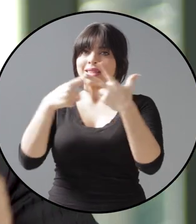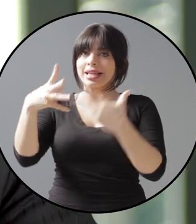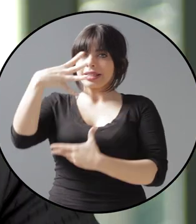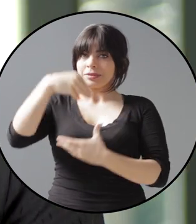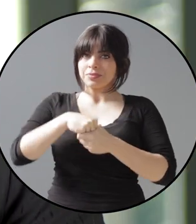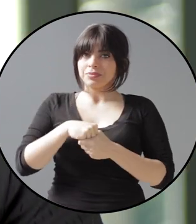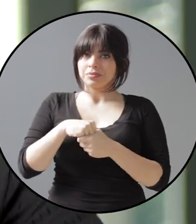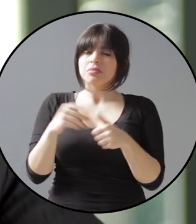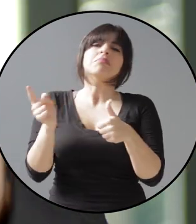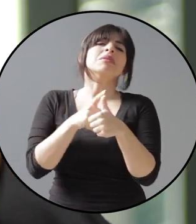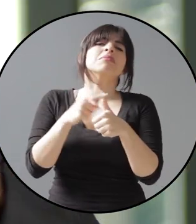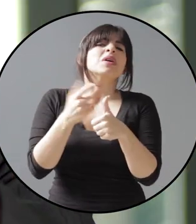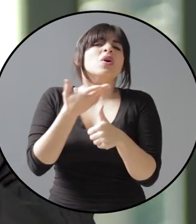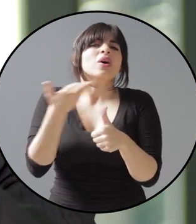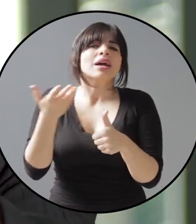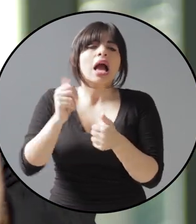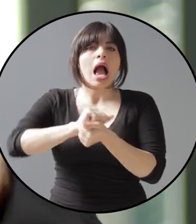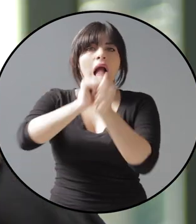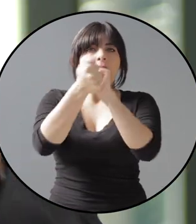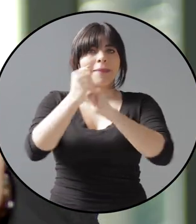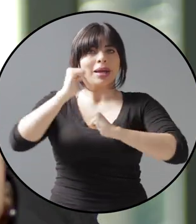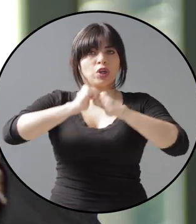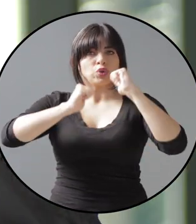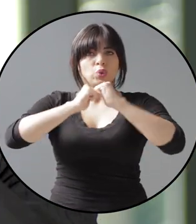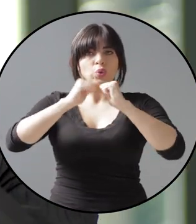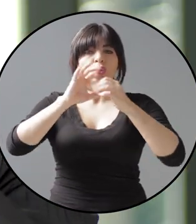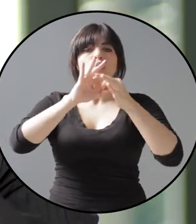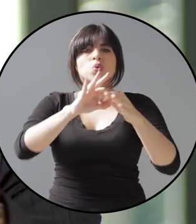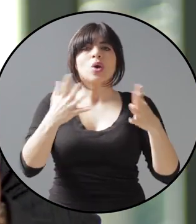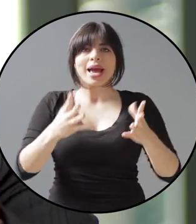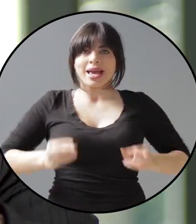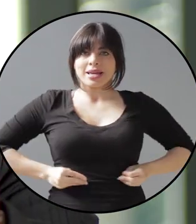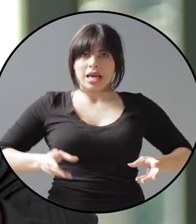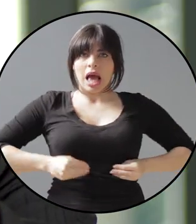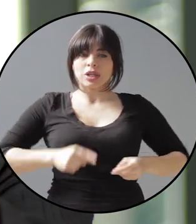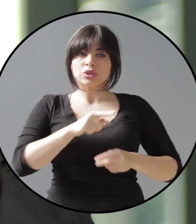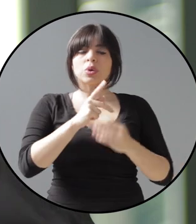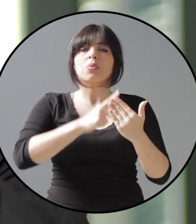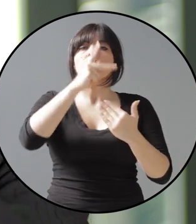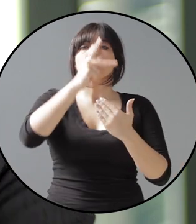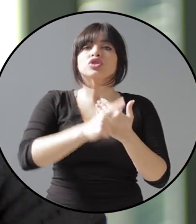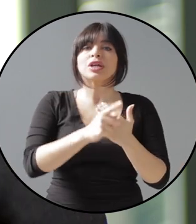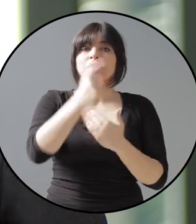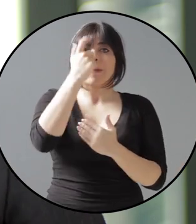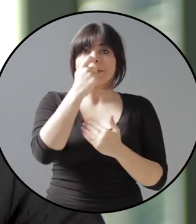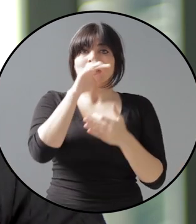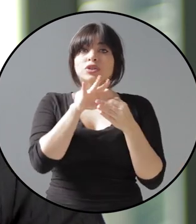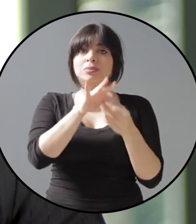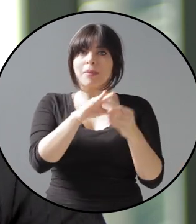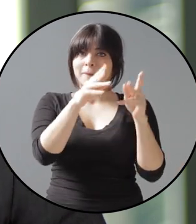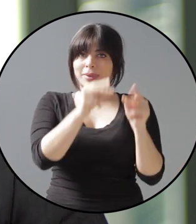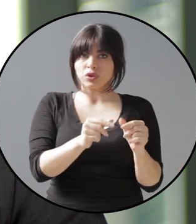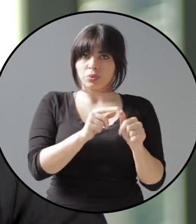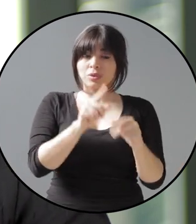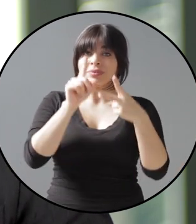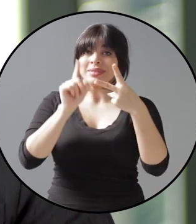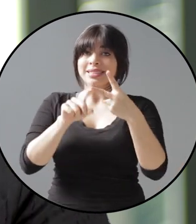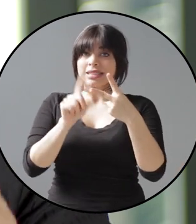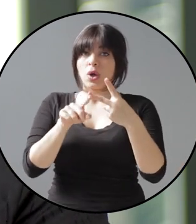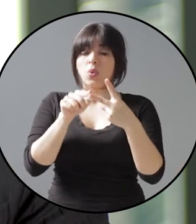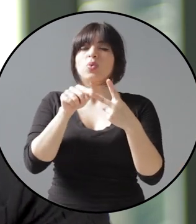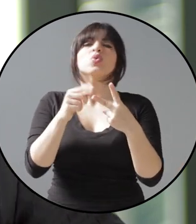combina tres cosas. En primer lugar, reformas estructurales en el gasto, como el proyecto de pensiones con cargo al presupuesto.